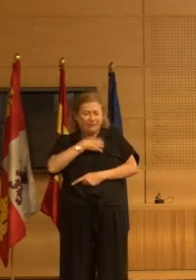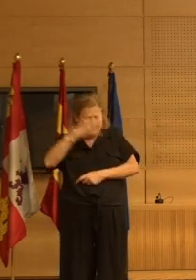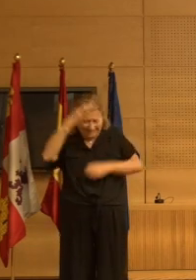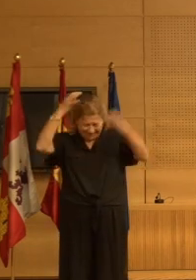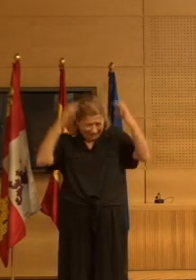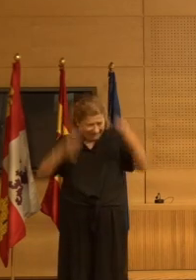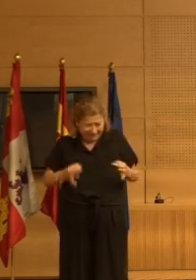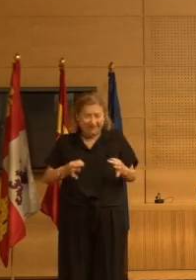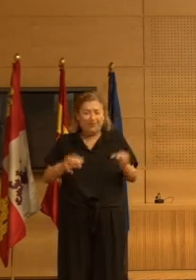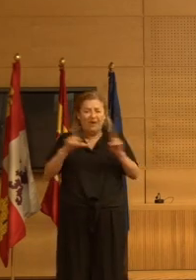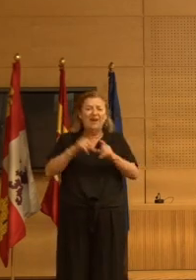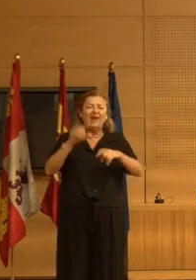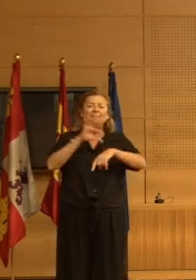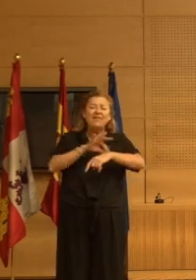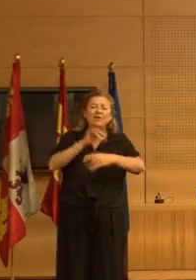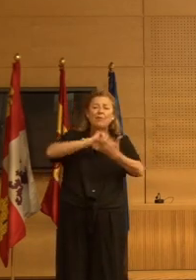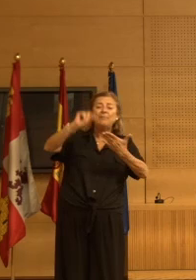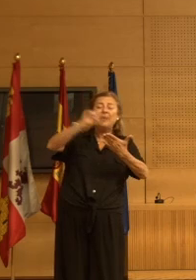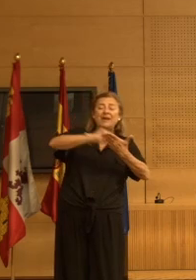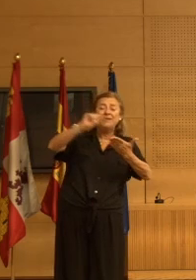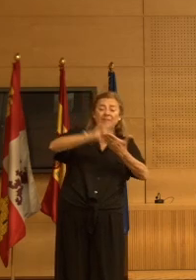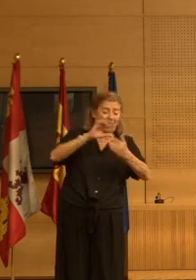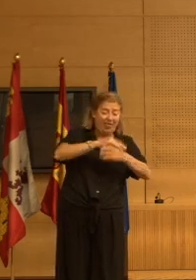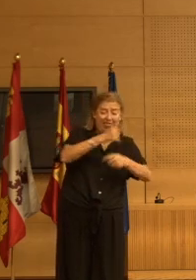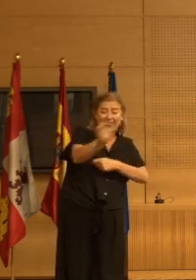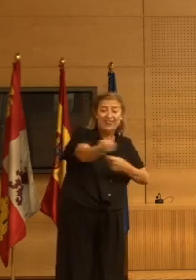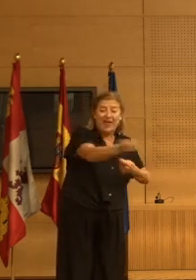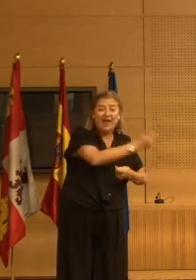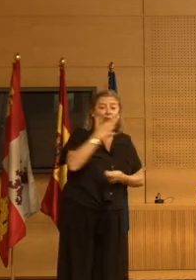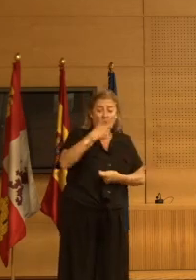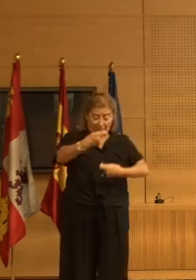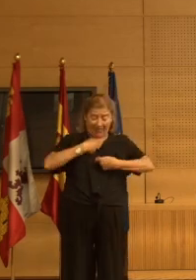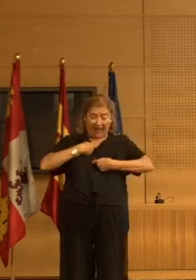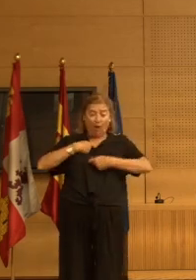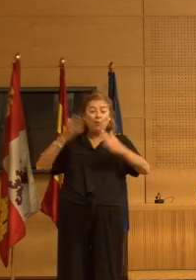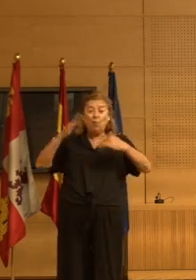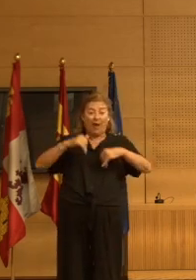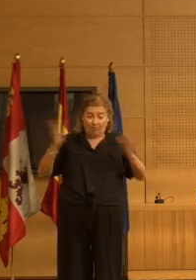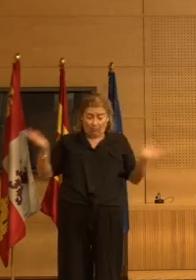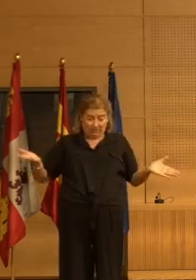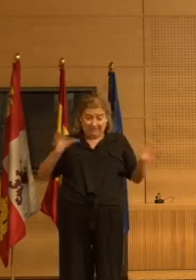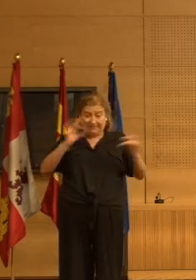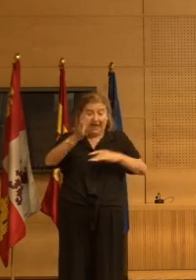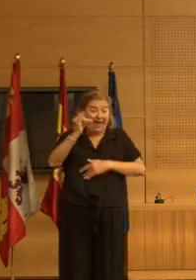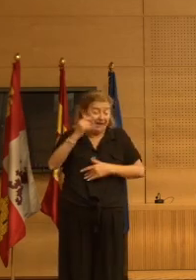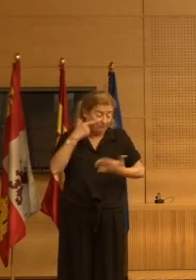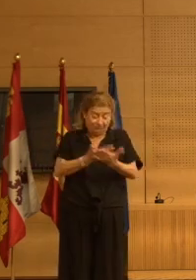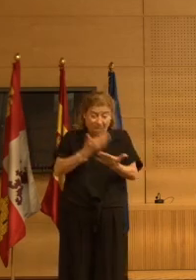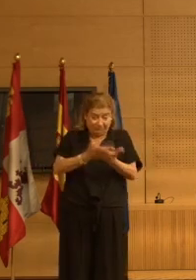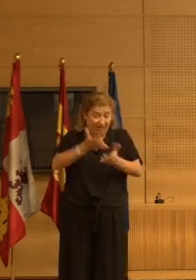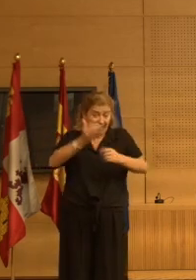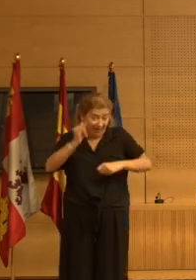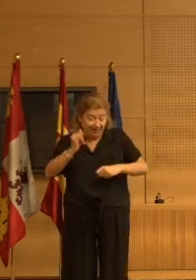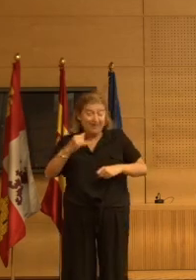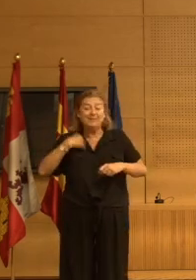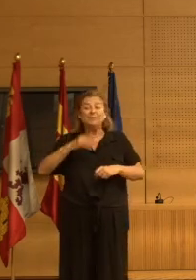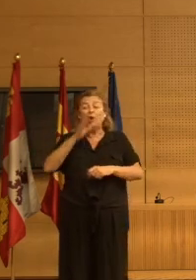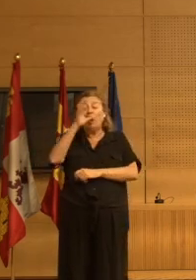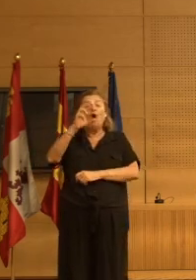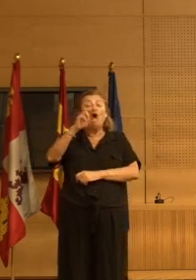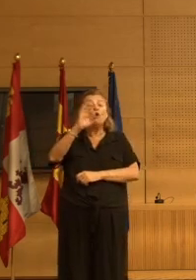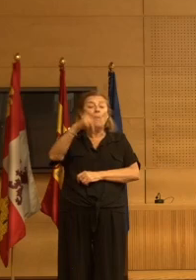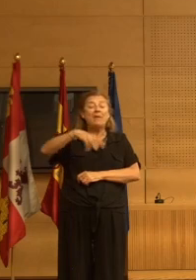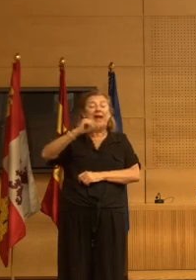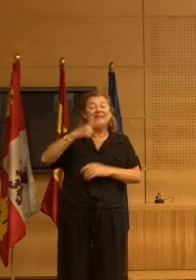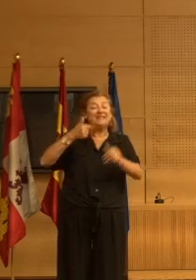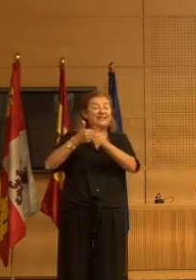prescripción es algo que es o no es la tienes o no la tienes pues bien a lo largo de todo el proceso desde precrome hasta el seguimiento del crome